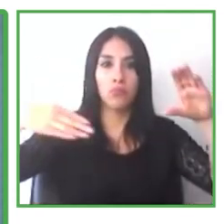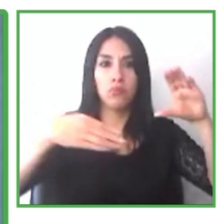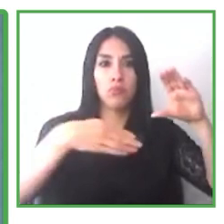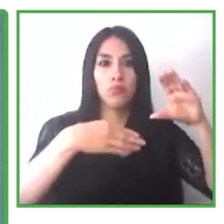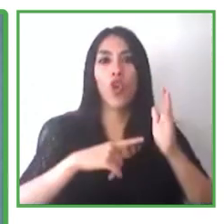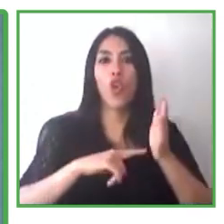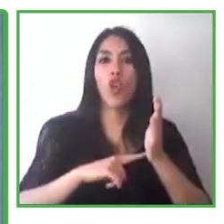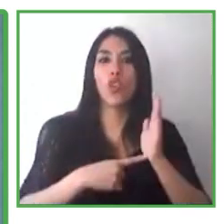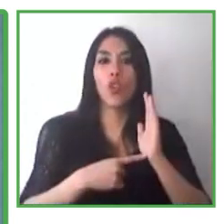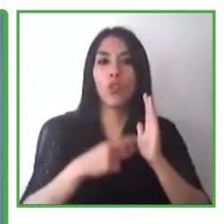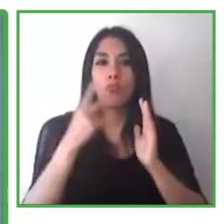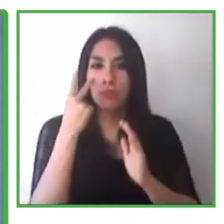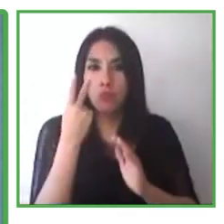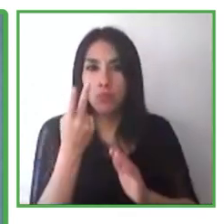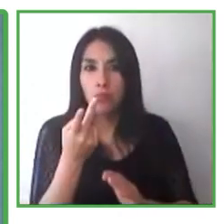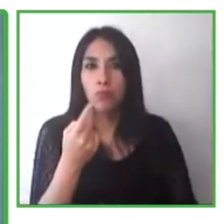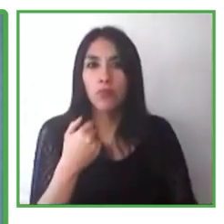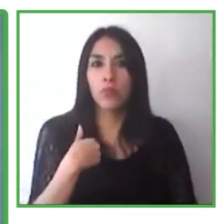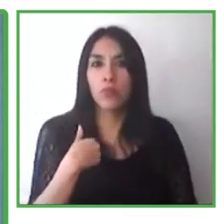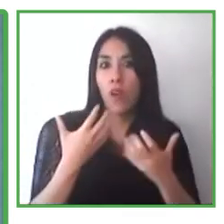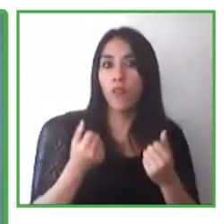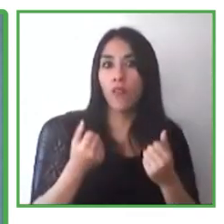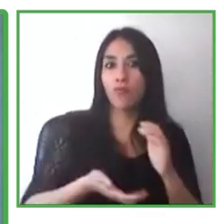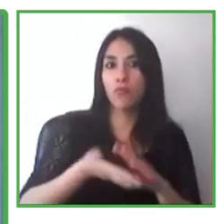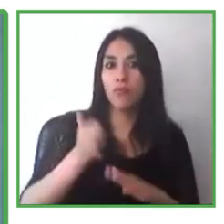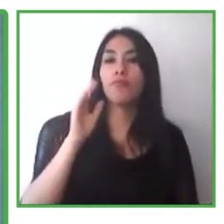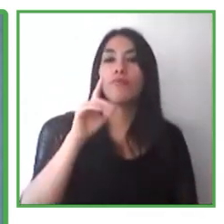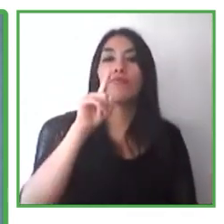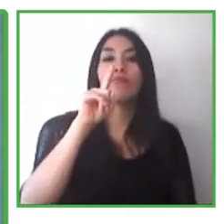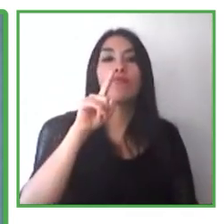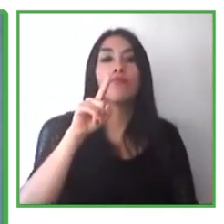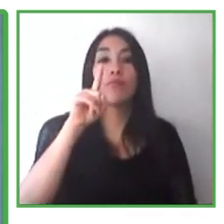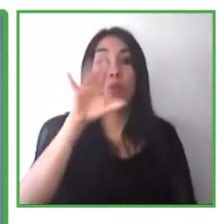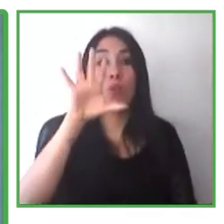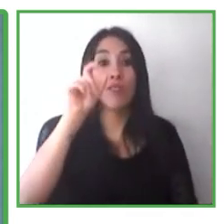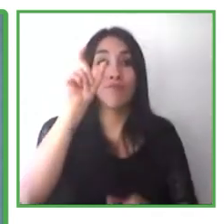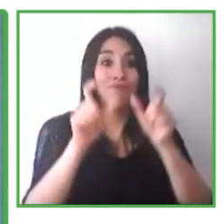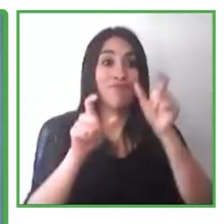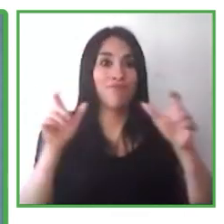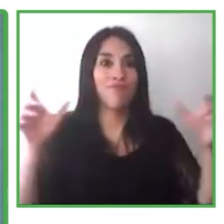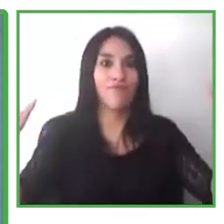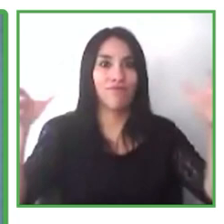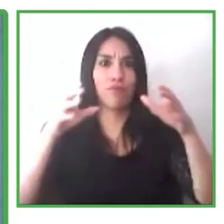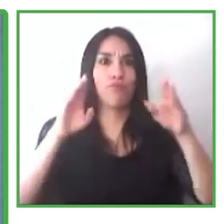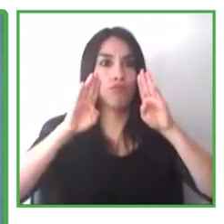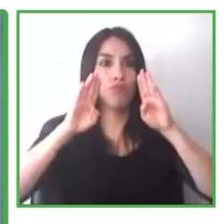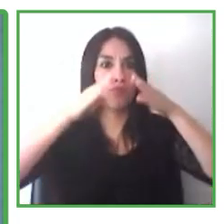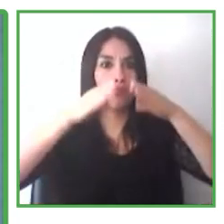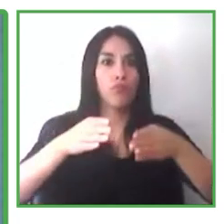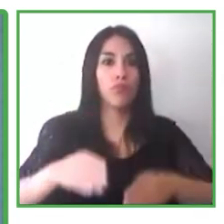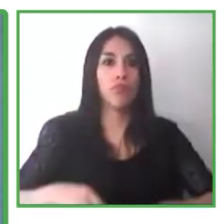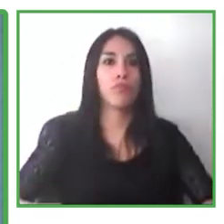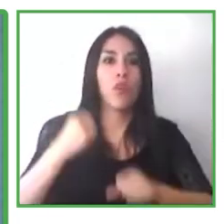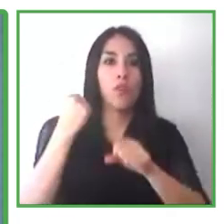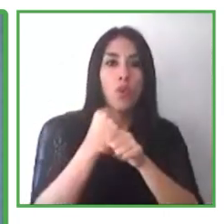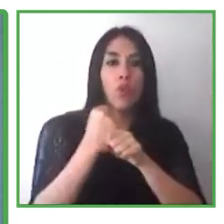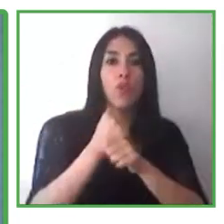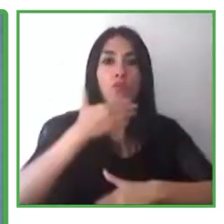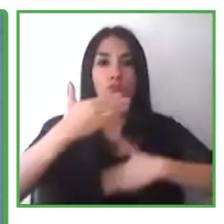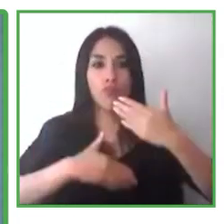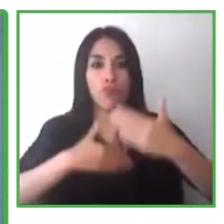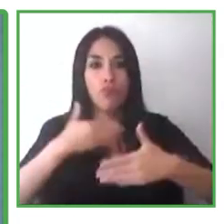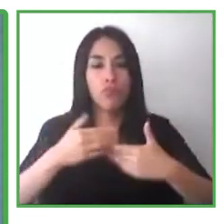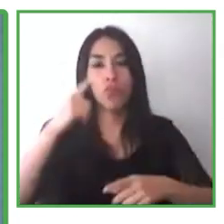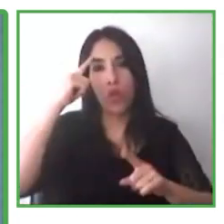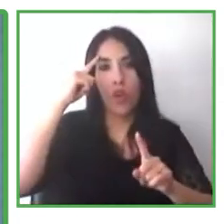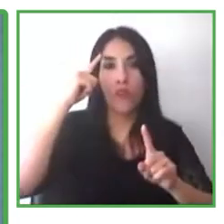con autismo que están trabajando, están en el servicio y nuestro objetivo es aumentar la cantidad de personas, bueno, el empleo,